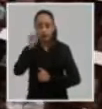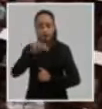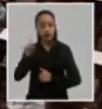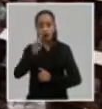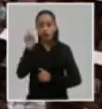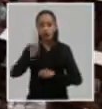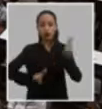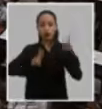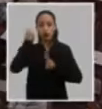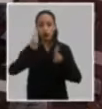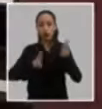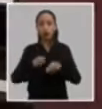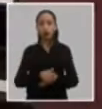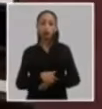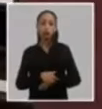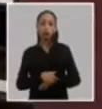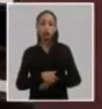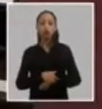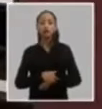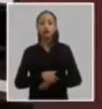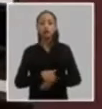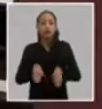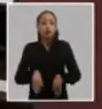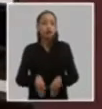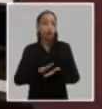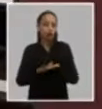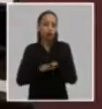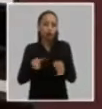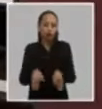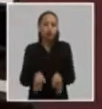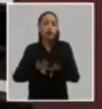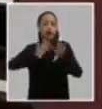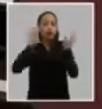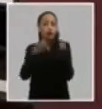abstenciones aprobado por unanimidad